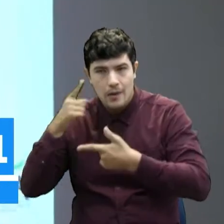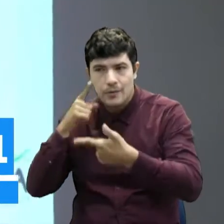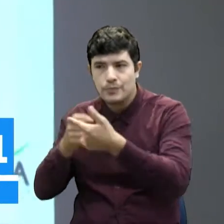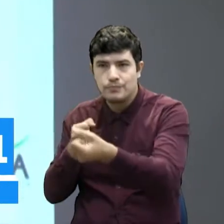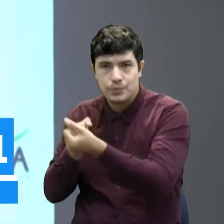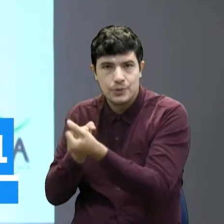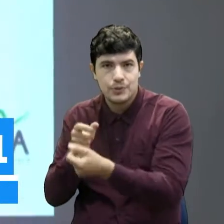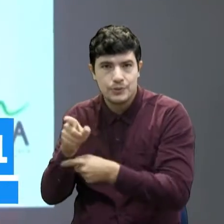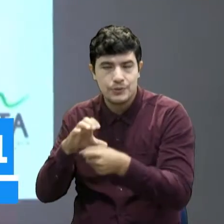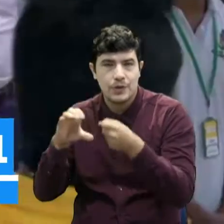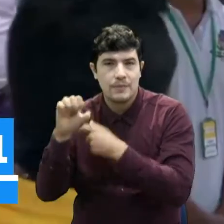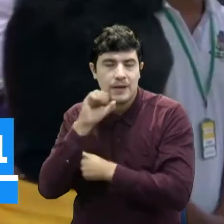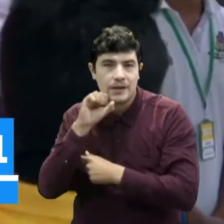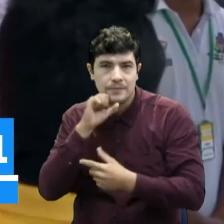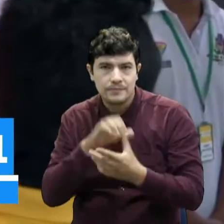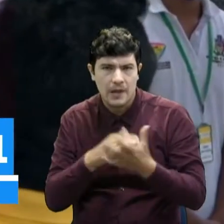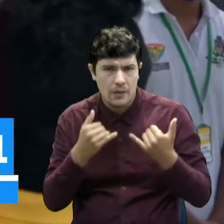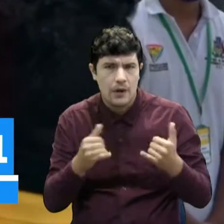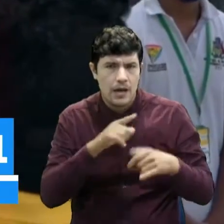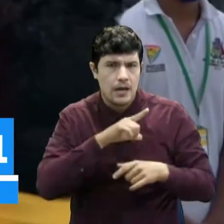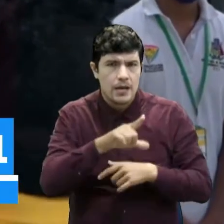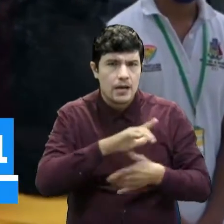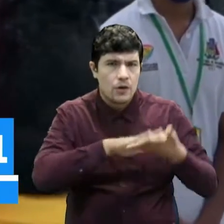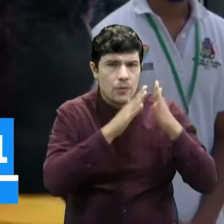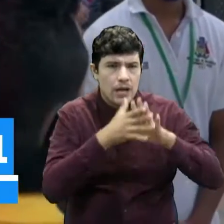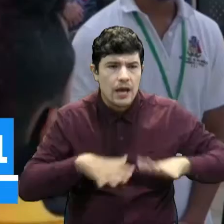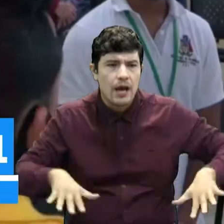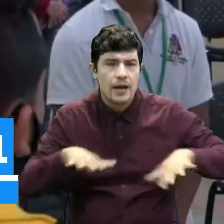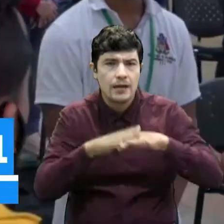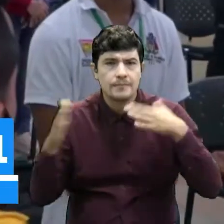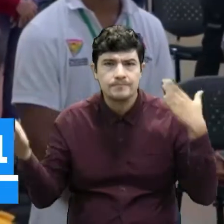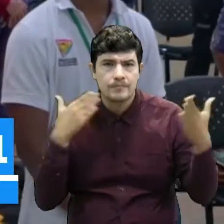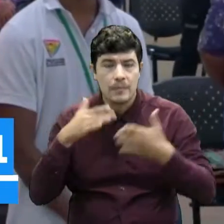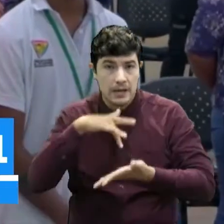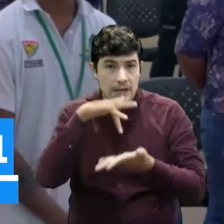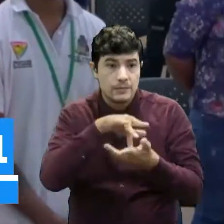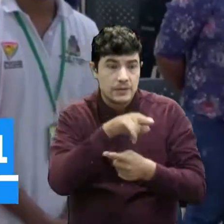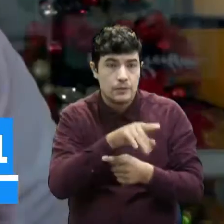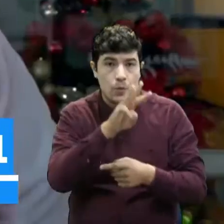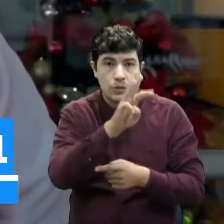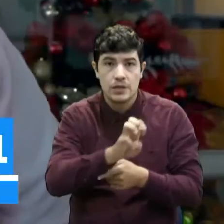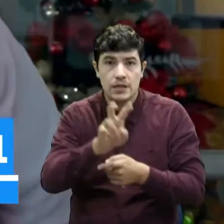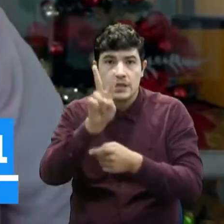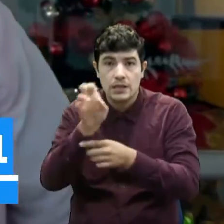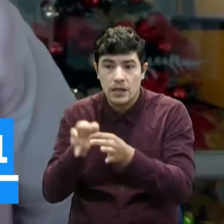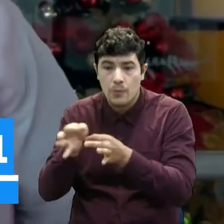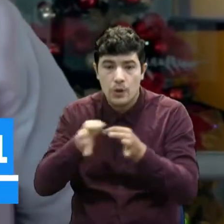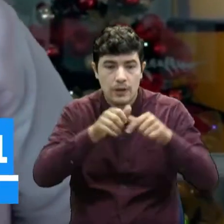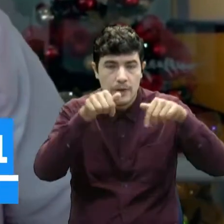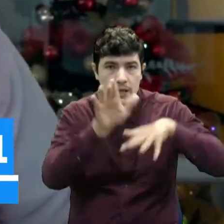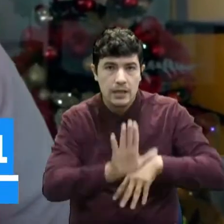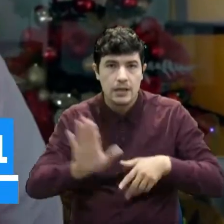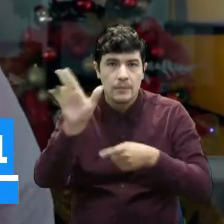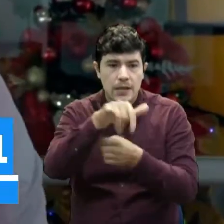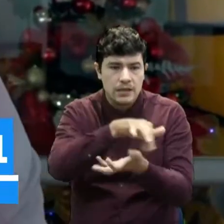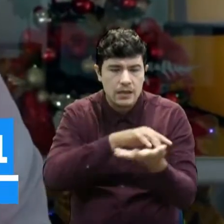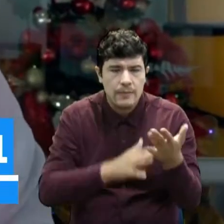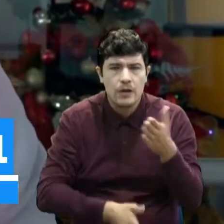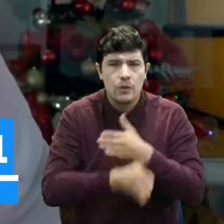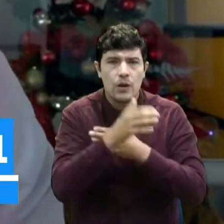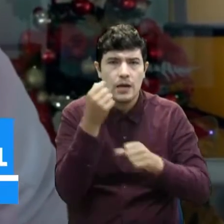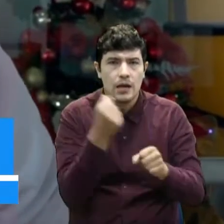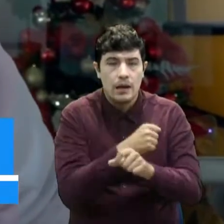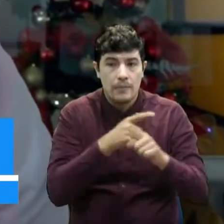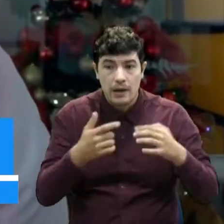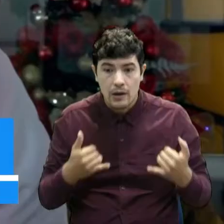de Barranca Bermeja participaron de la instalación del Consejo de Desarrollo Rural. En los 87 municipios del departamento de Santander aún no están trabajando y hoy